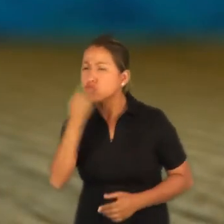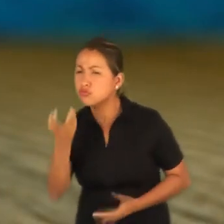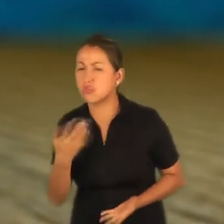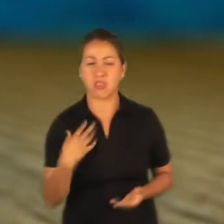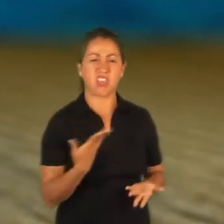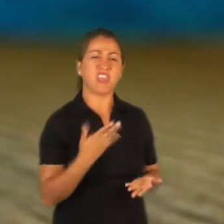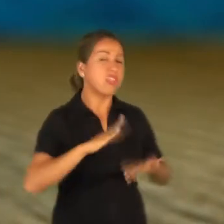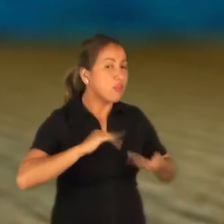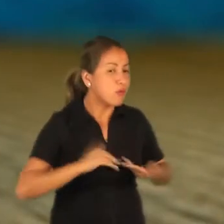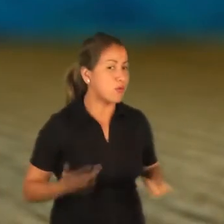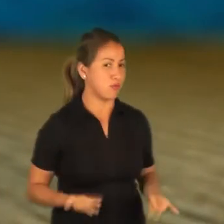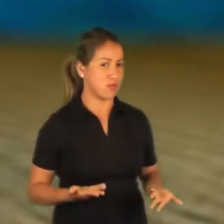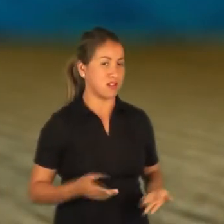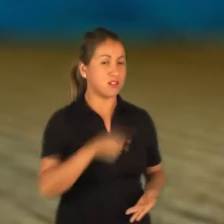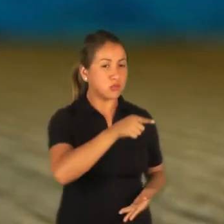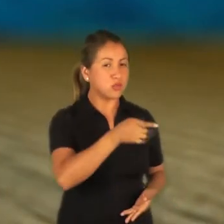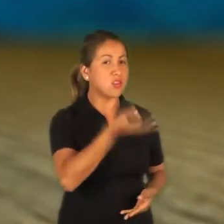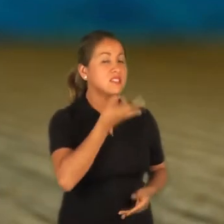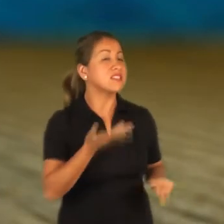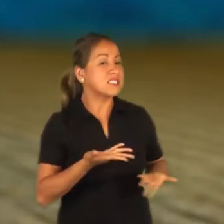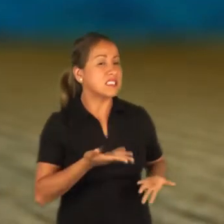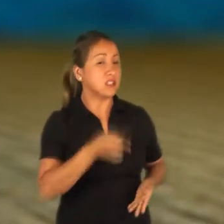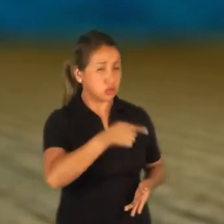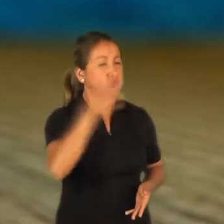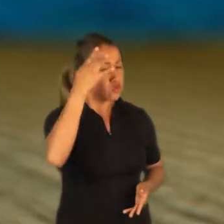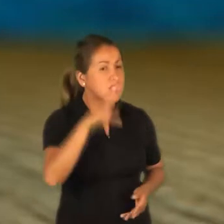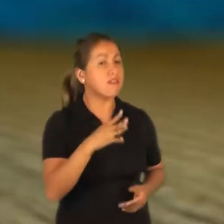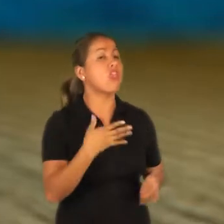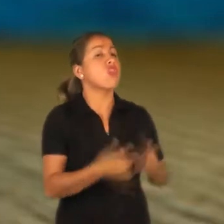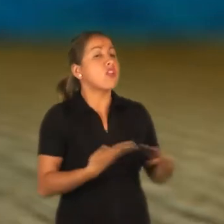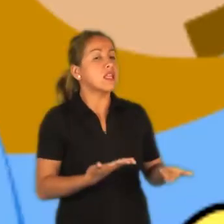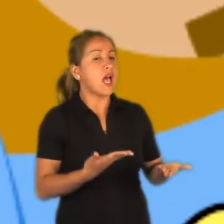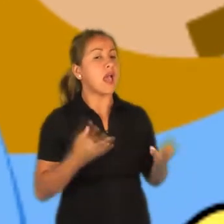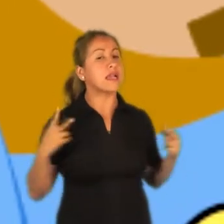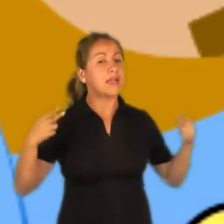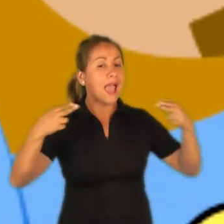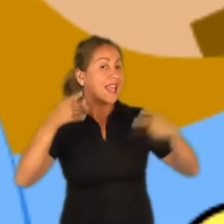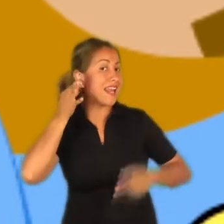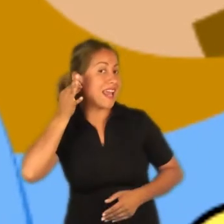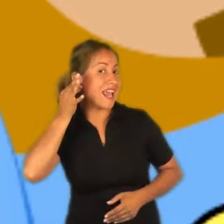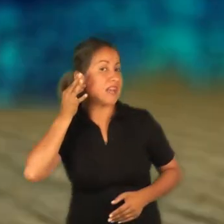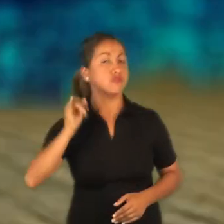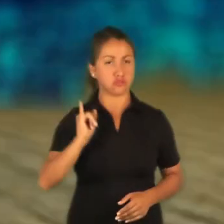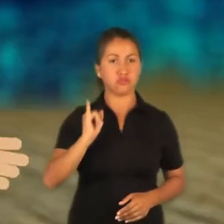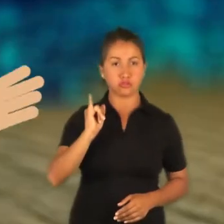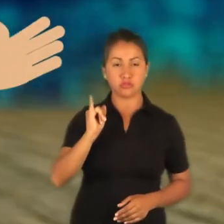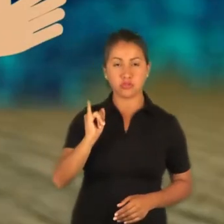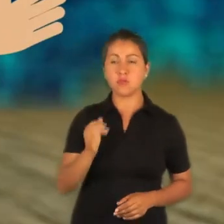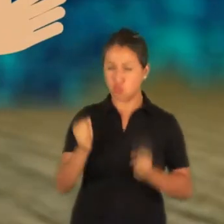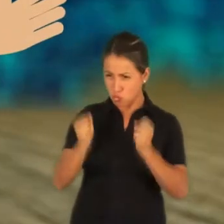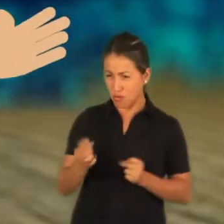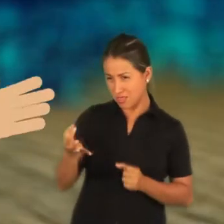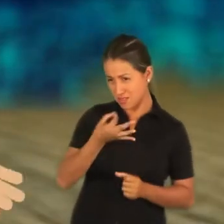Disculpa. Decías que tú sabes dónde está la cangreja. Sí. ¿Puedes